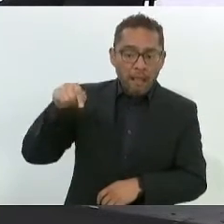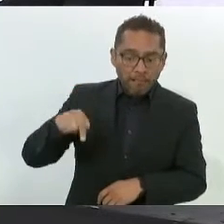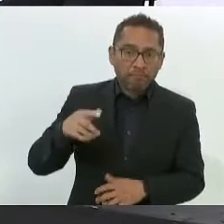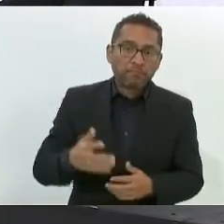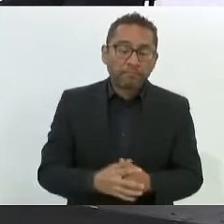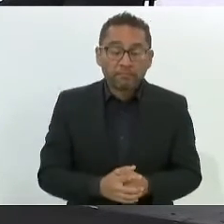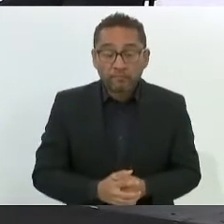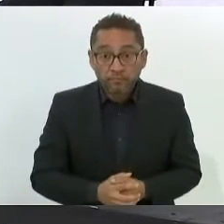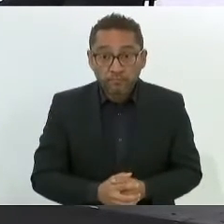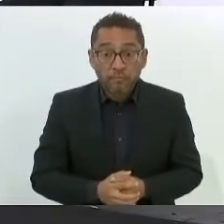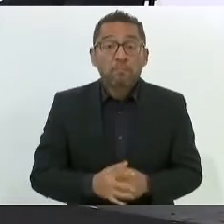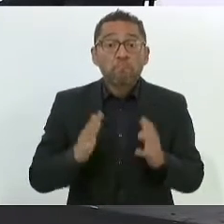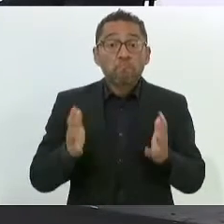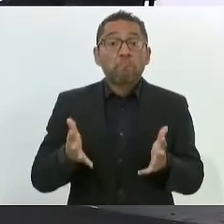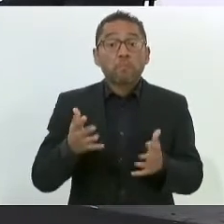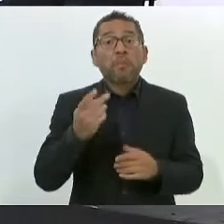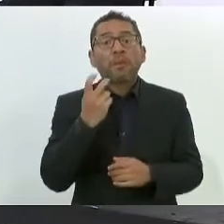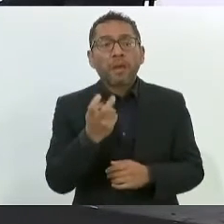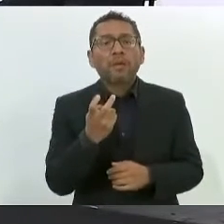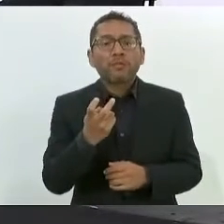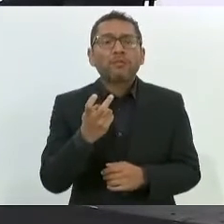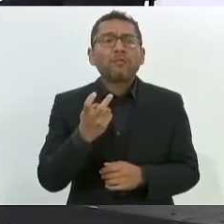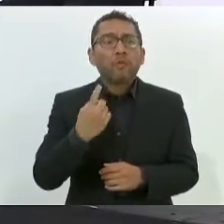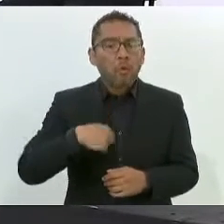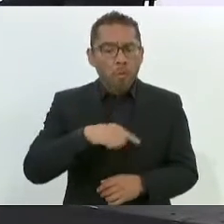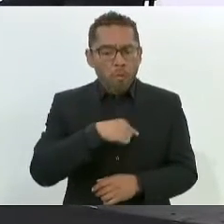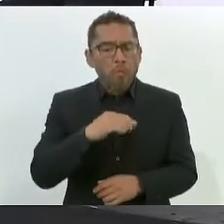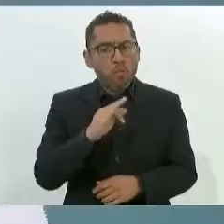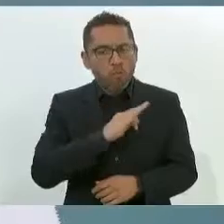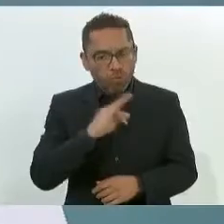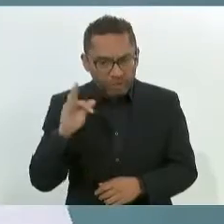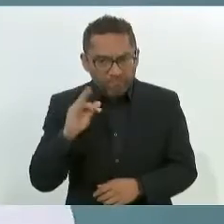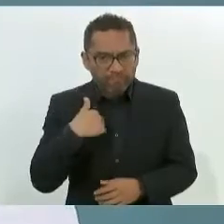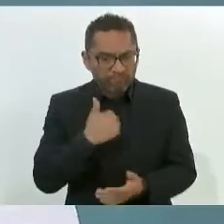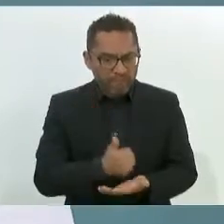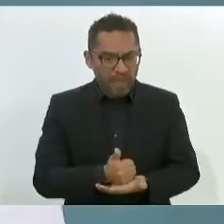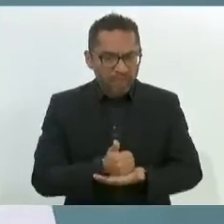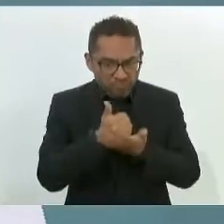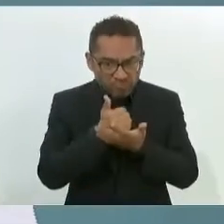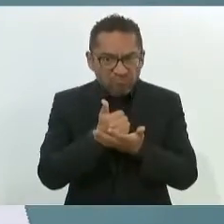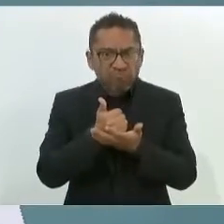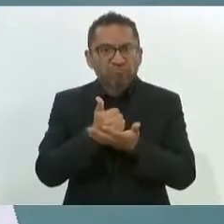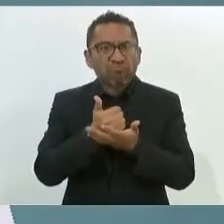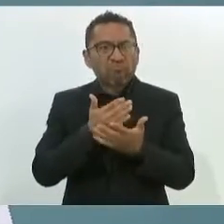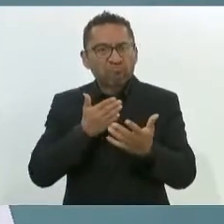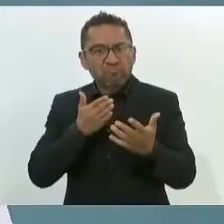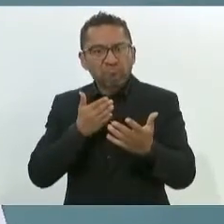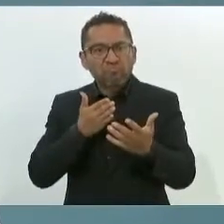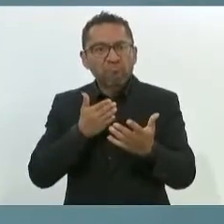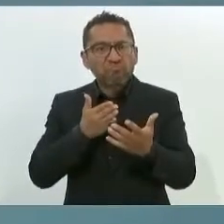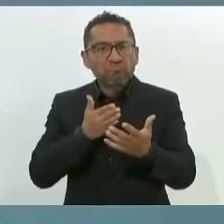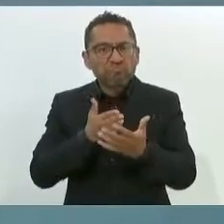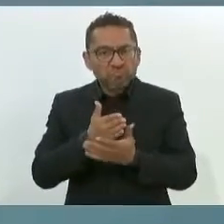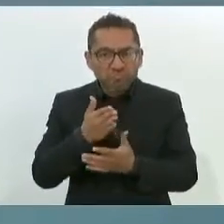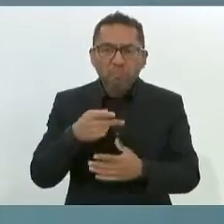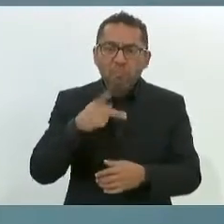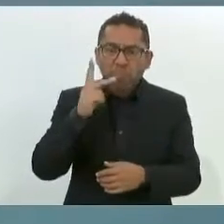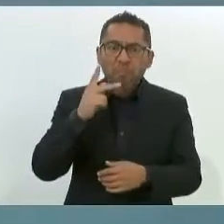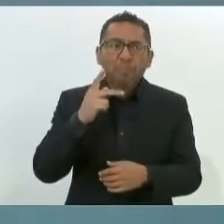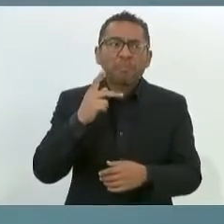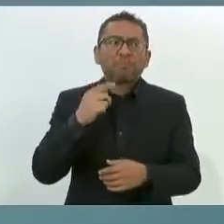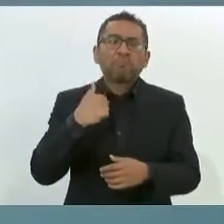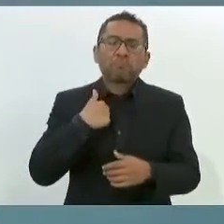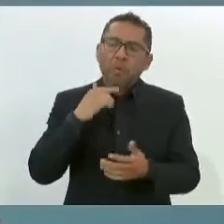abonar, aportar a que alcancemos la paz y la